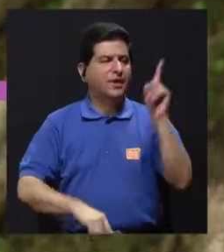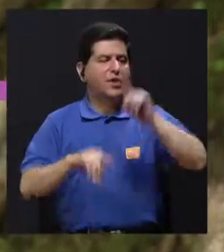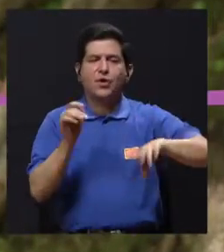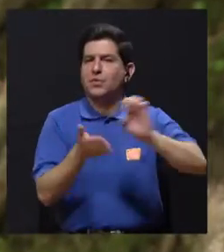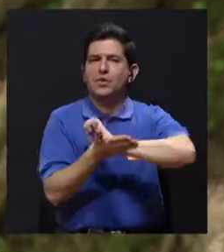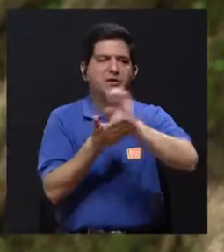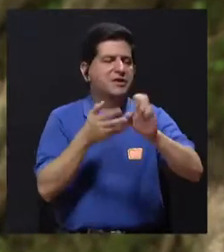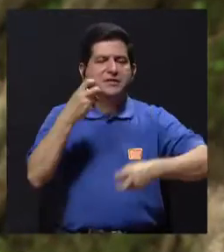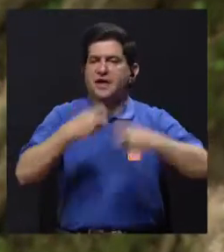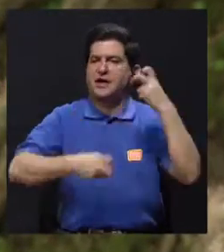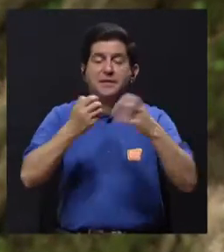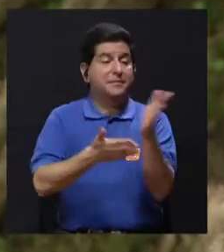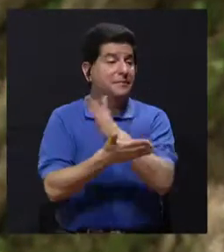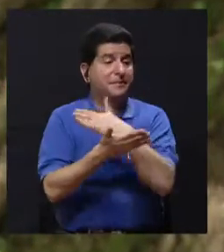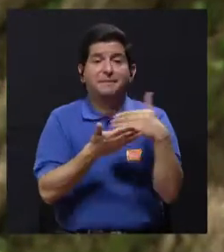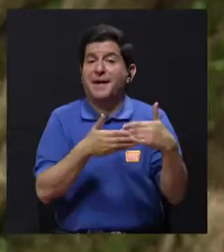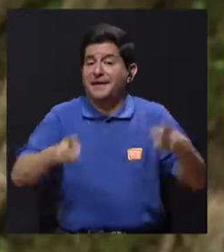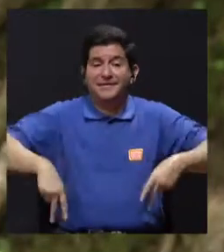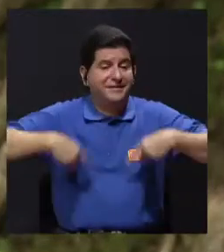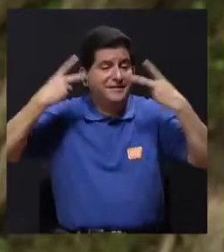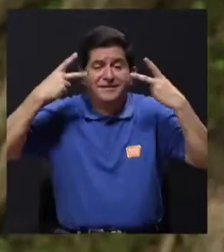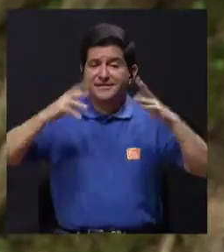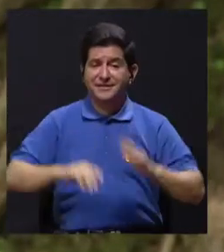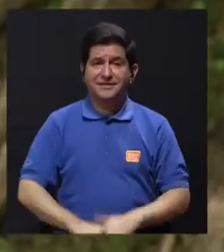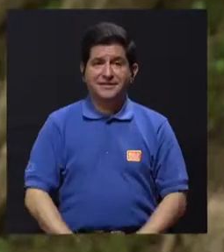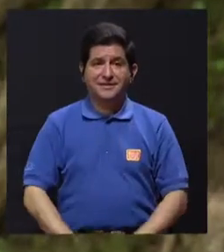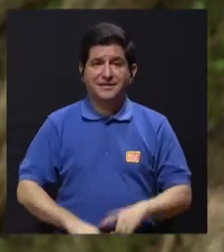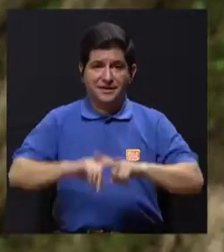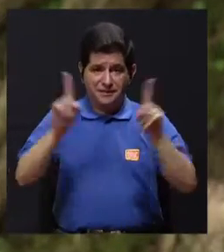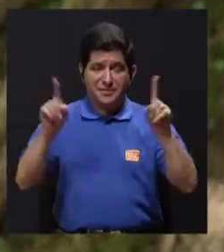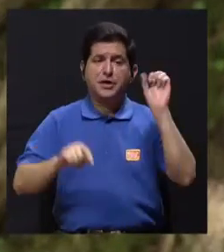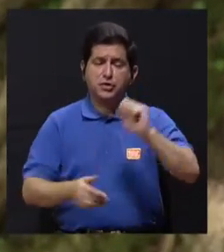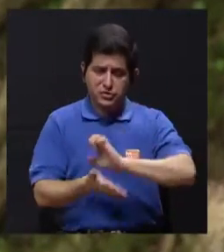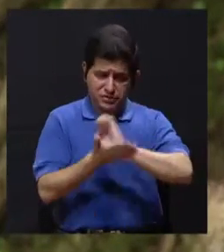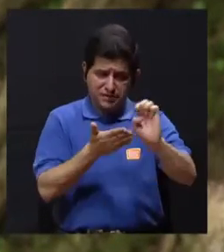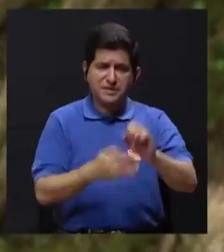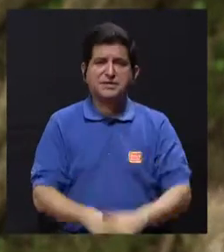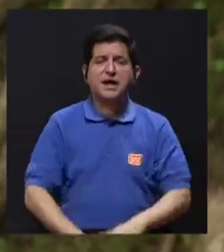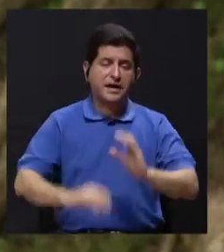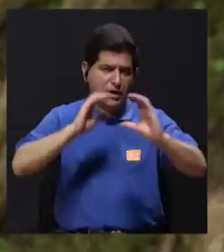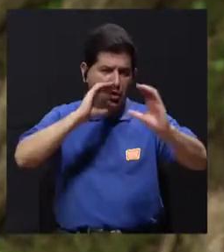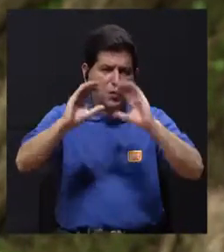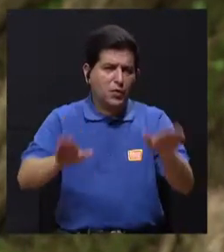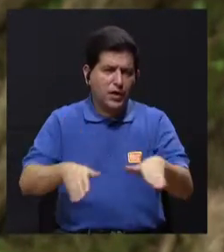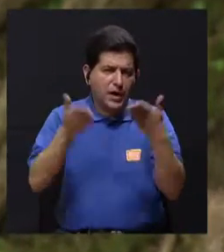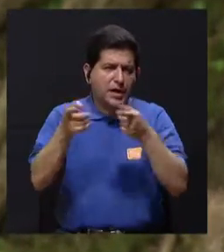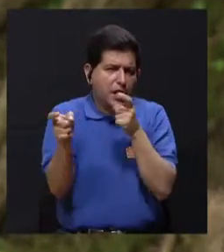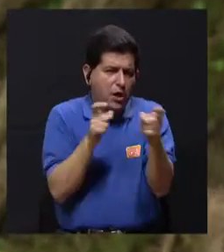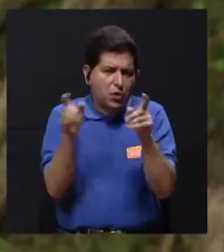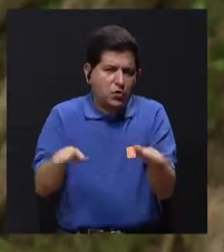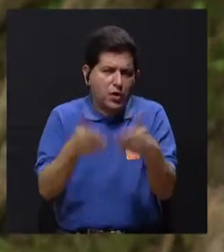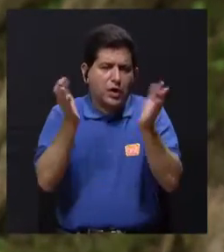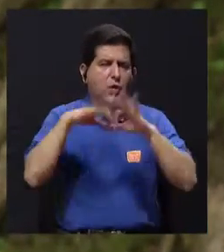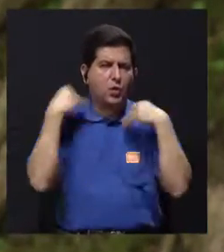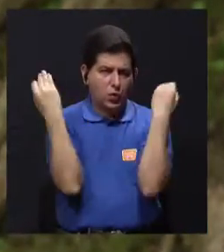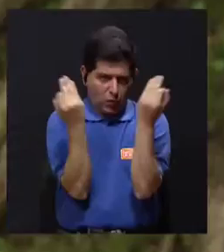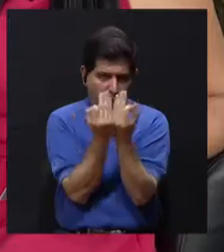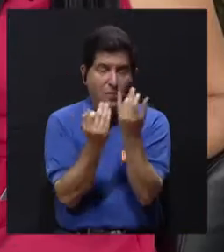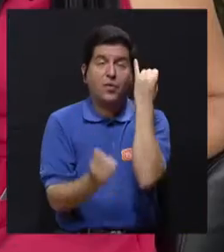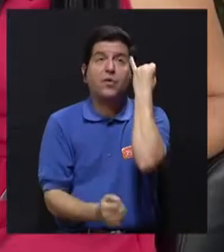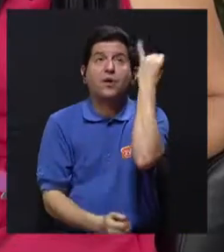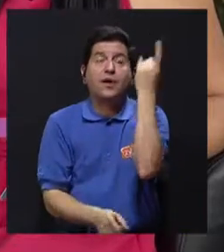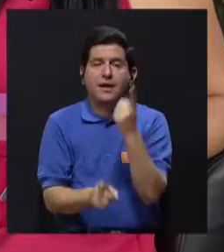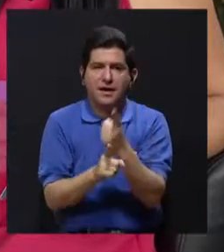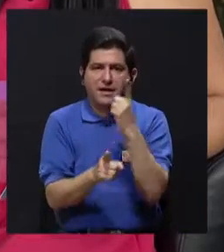no podemos evitar los problemas porque son parte de la vida pero sí podemos evitar la forma de comunicarlos y la forma de manejarlos en familia.